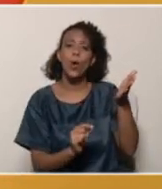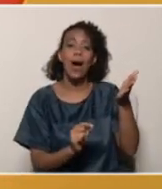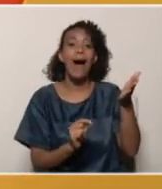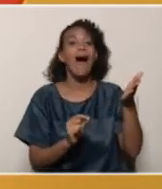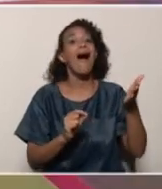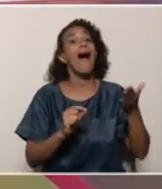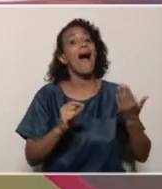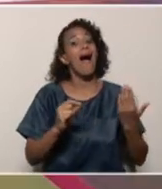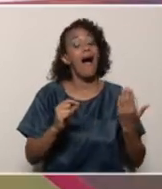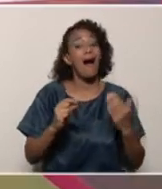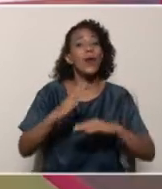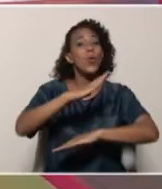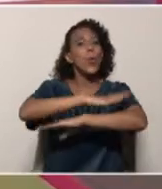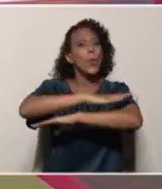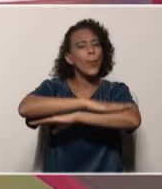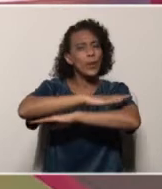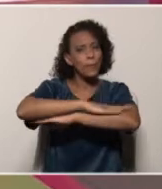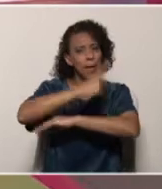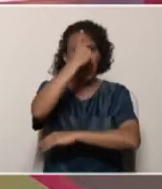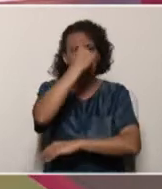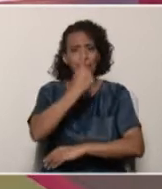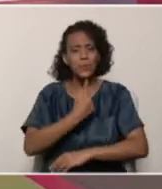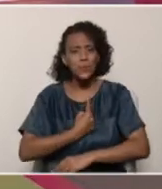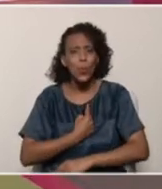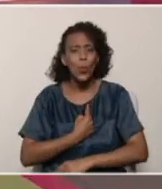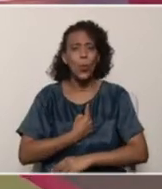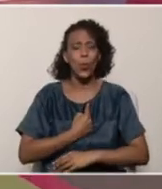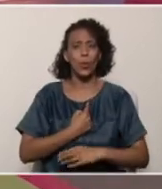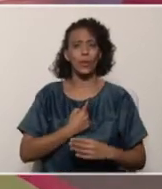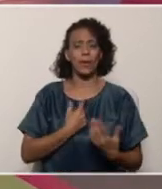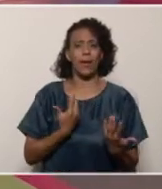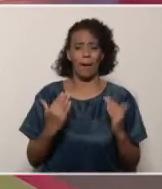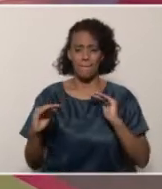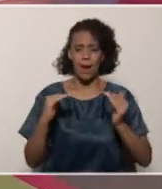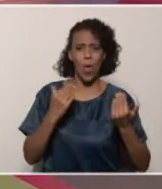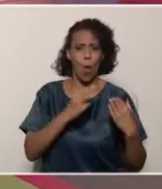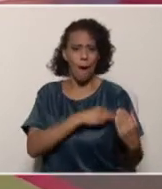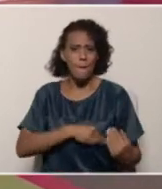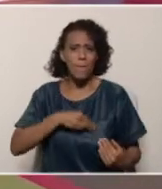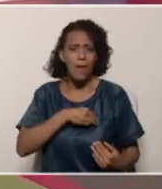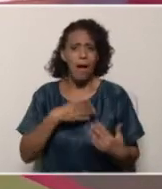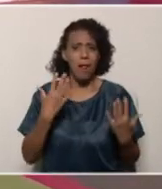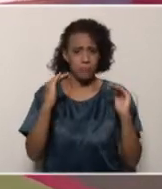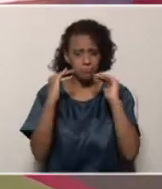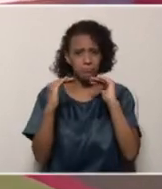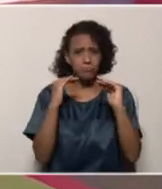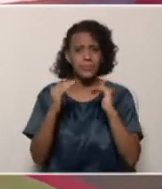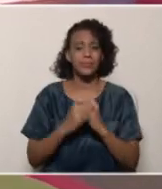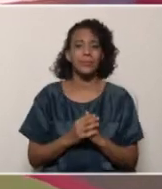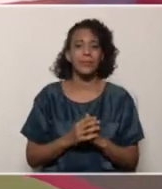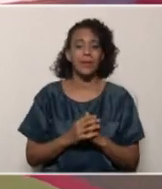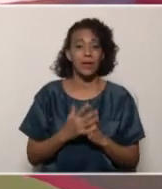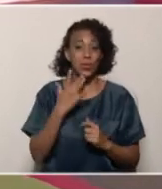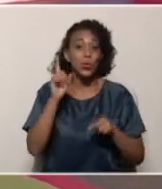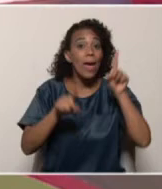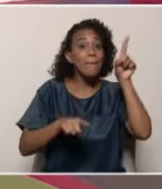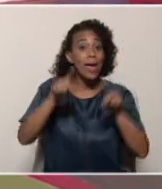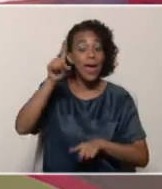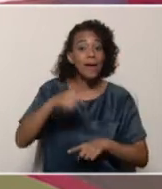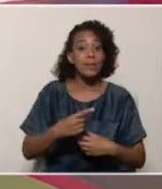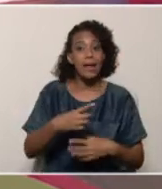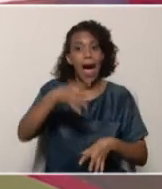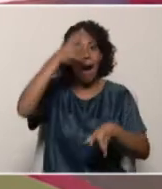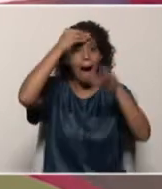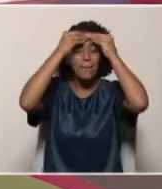también la parte cualitativa, profe, que es lo que debemos de tomar siempre en cuenta y tener presente, ya que depende de la